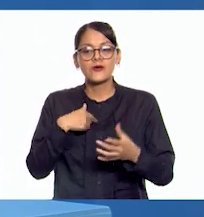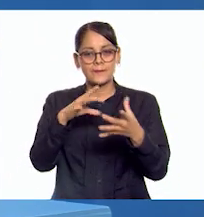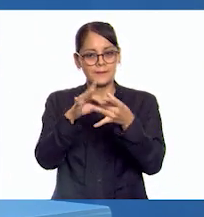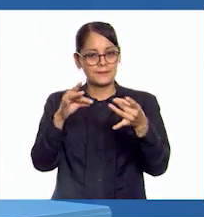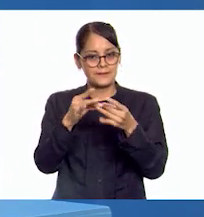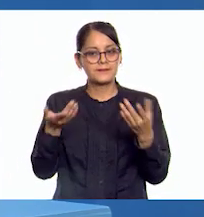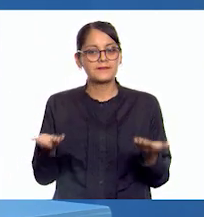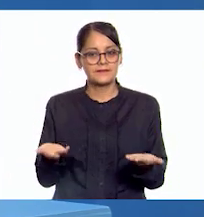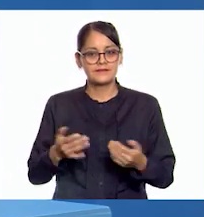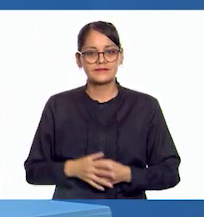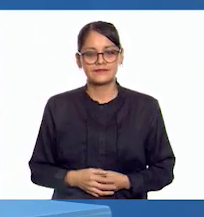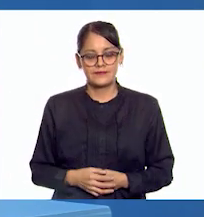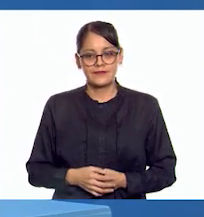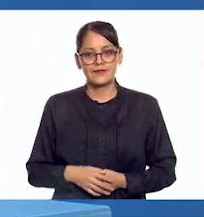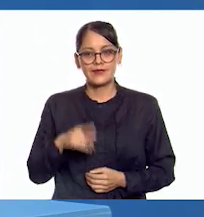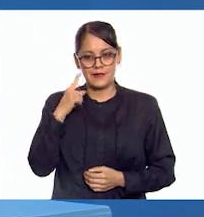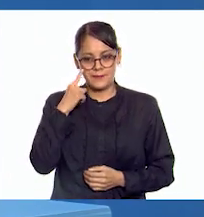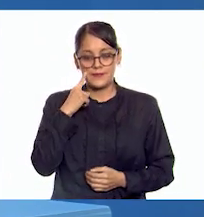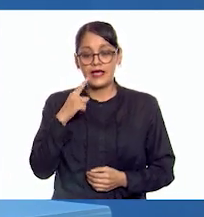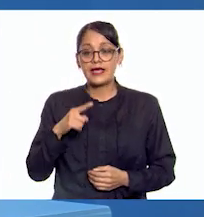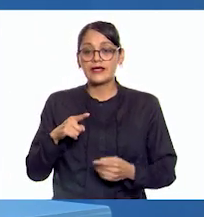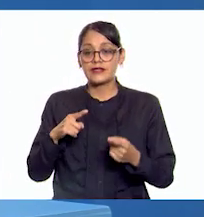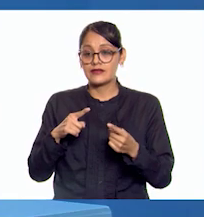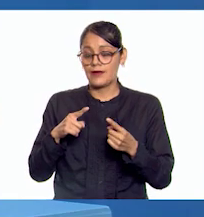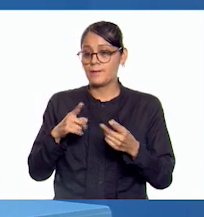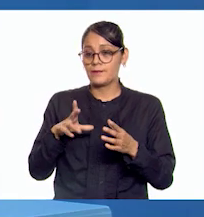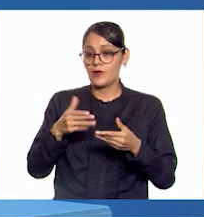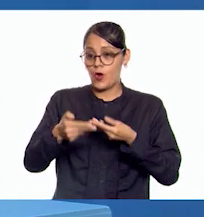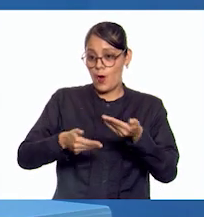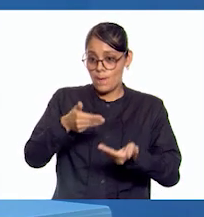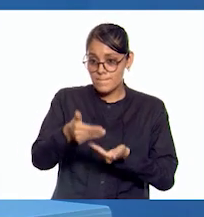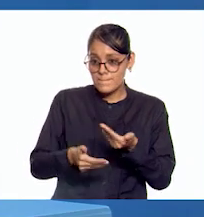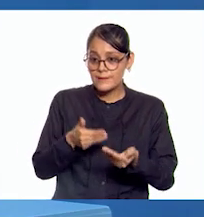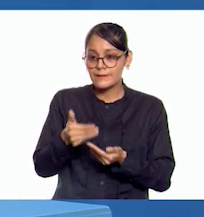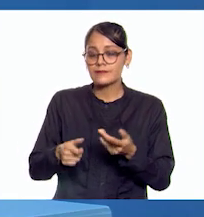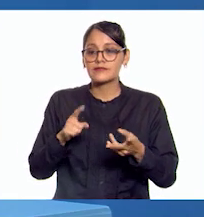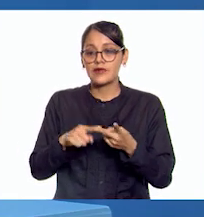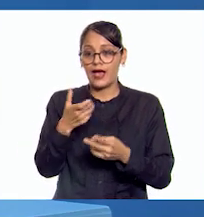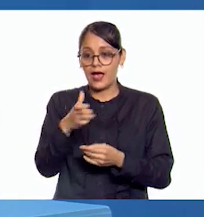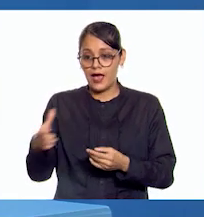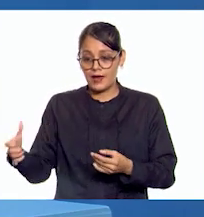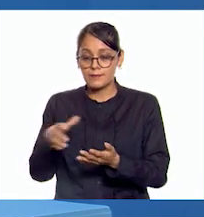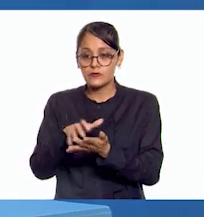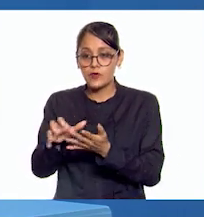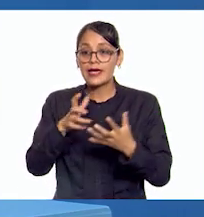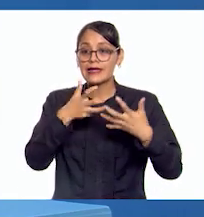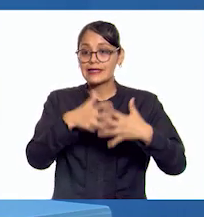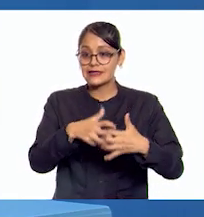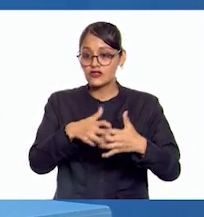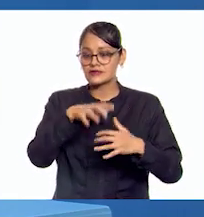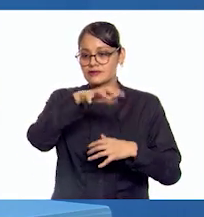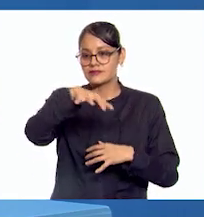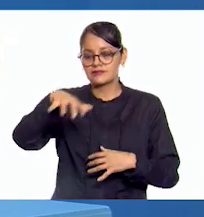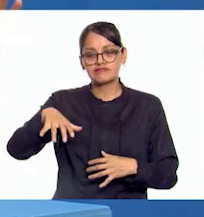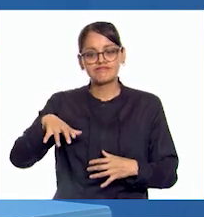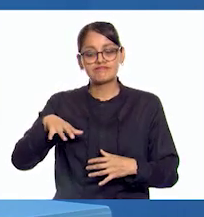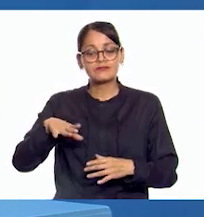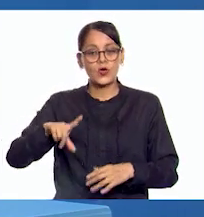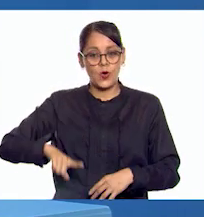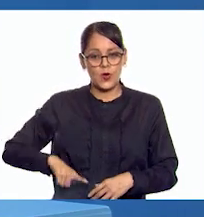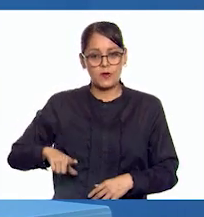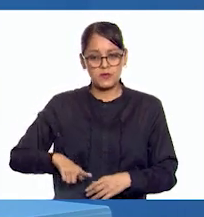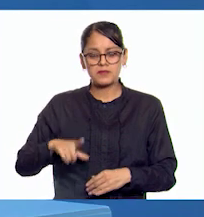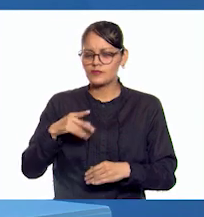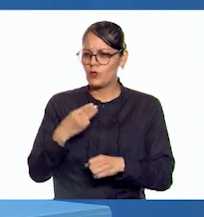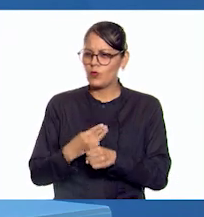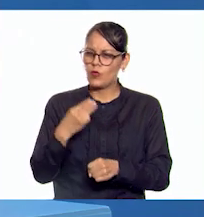comentar ahora. Gracias al comercio, la agricultura y una incipiente industria, el Imperio Bizantino fue un imperio